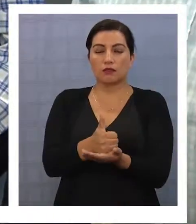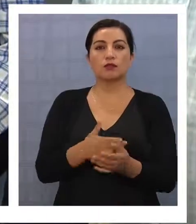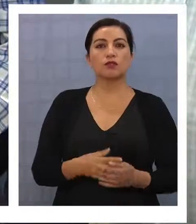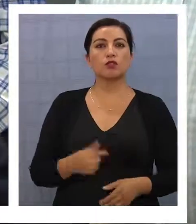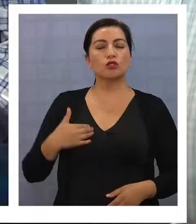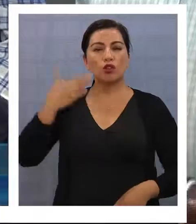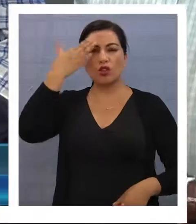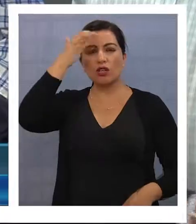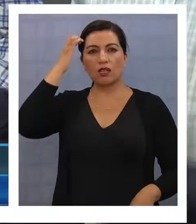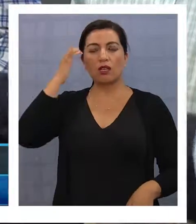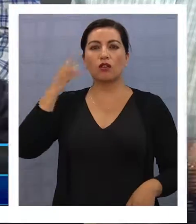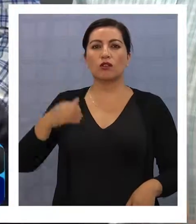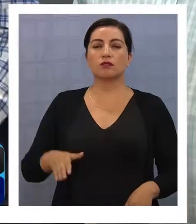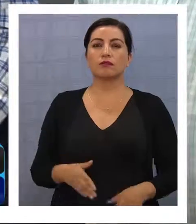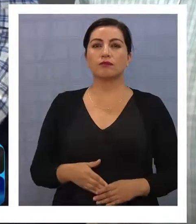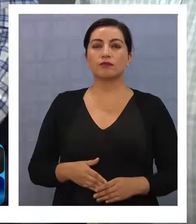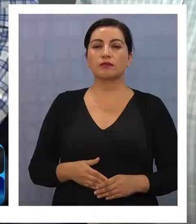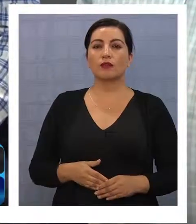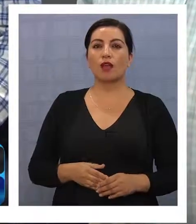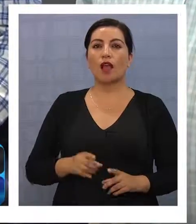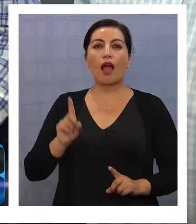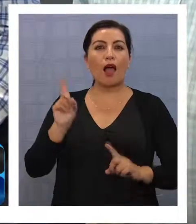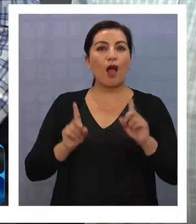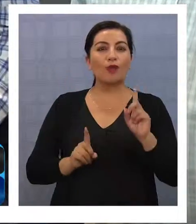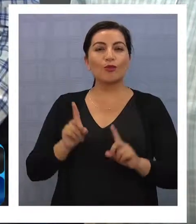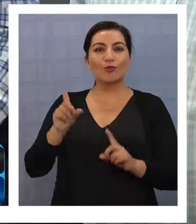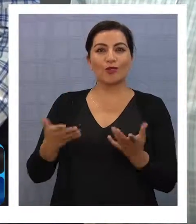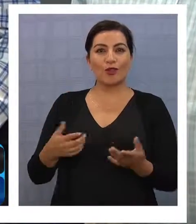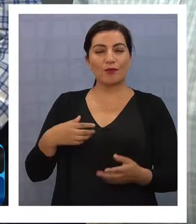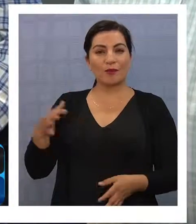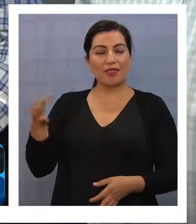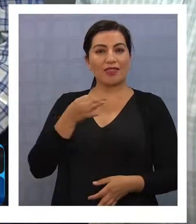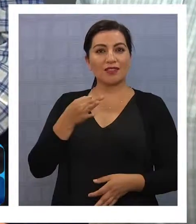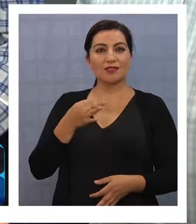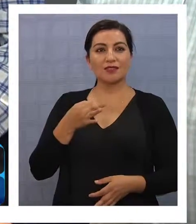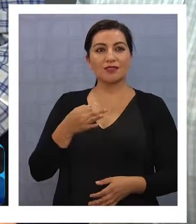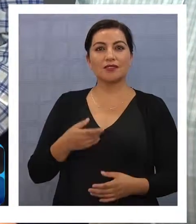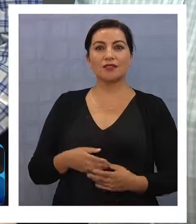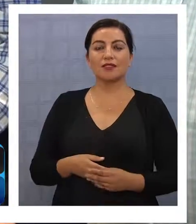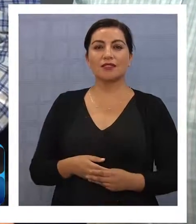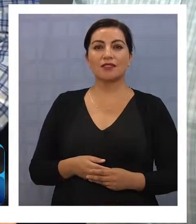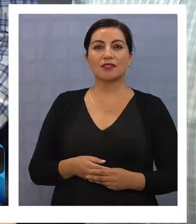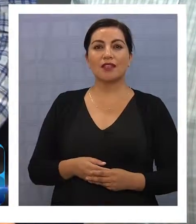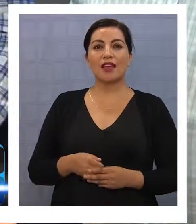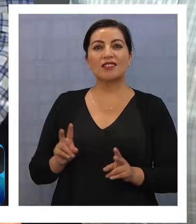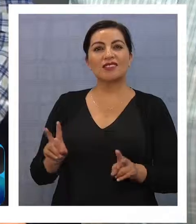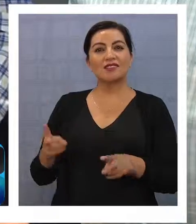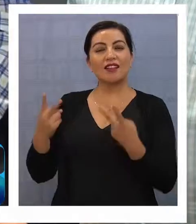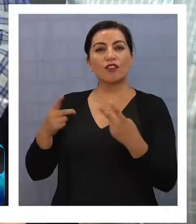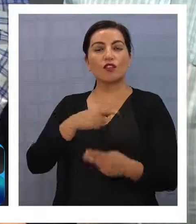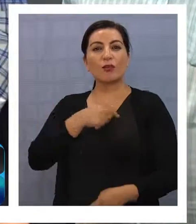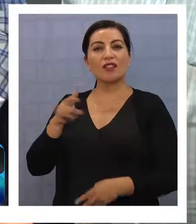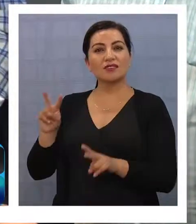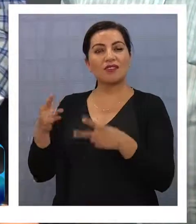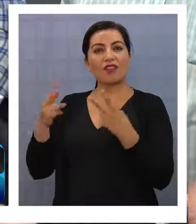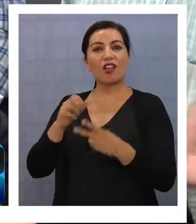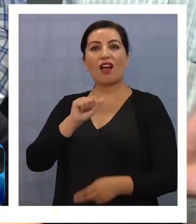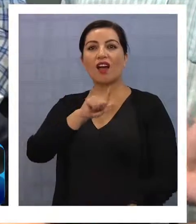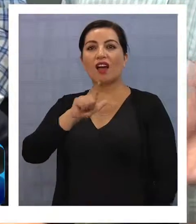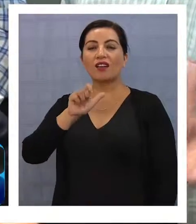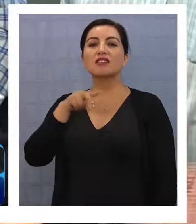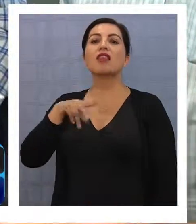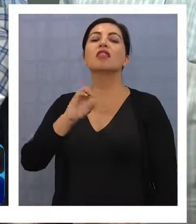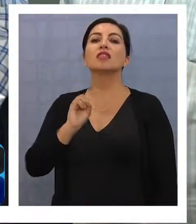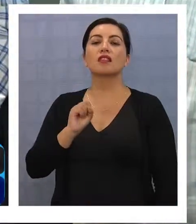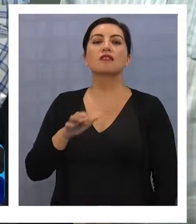conveniente abrirle, como dice Salvador, al cual admiré mucho Allende, abrir las grandes alameas para